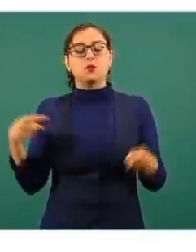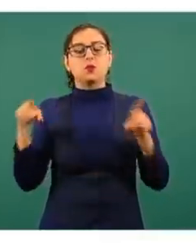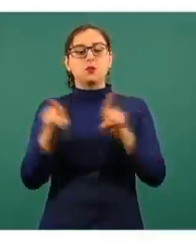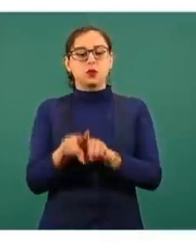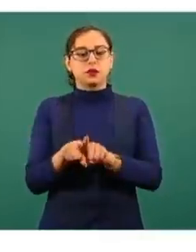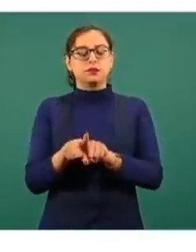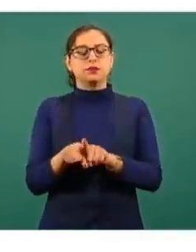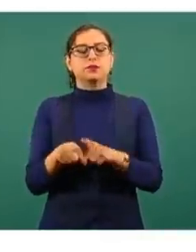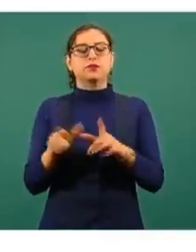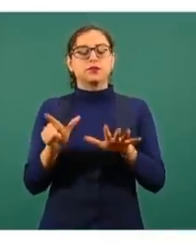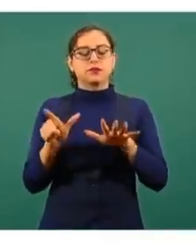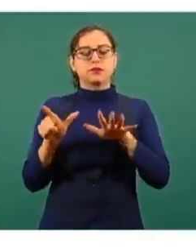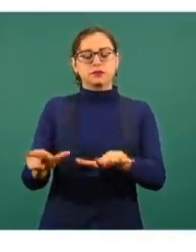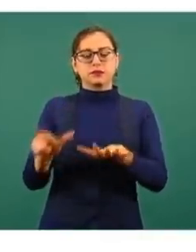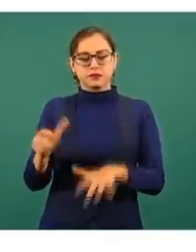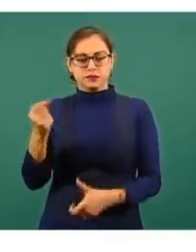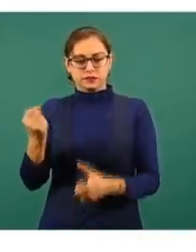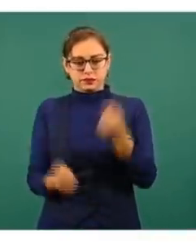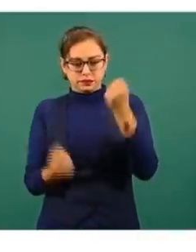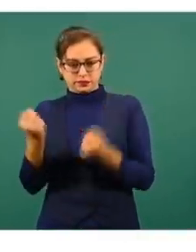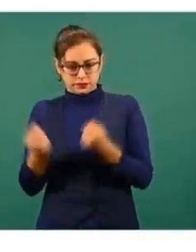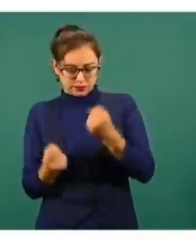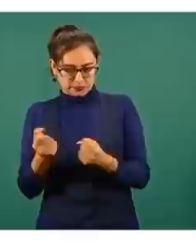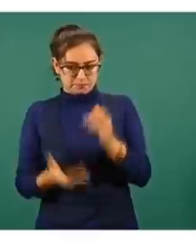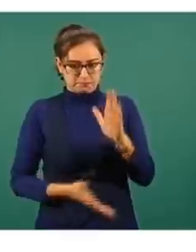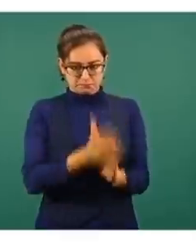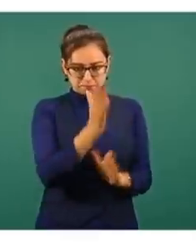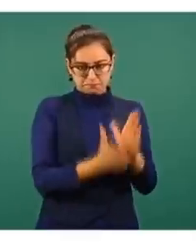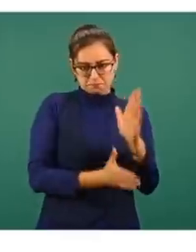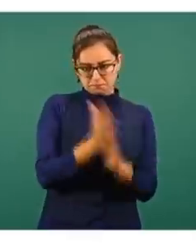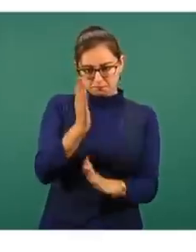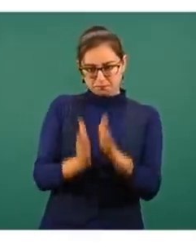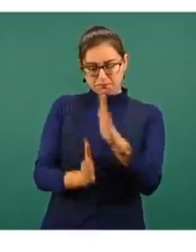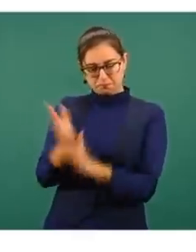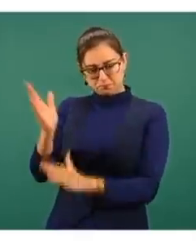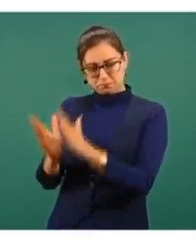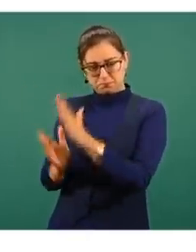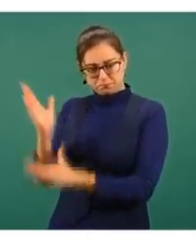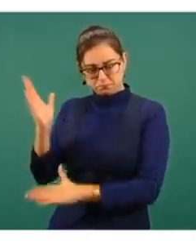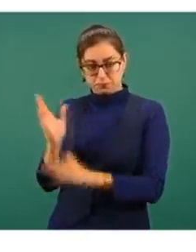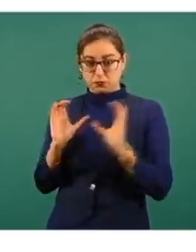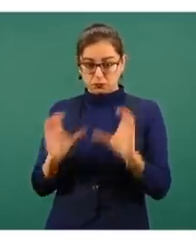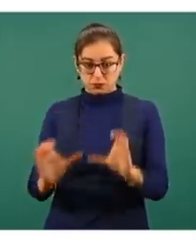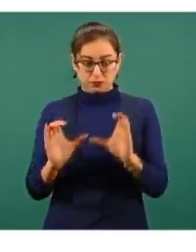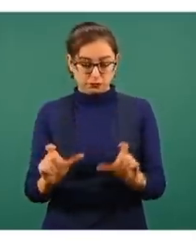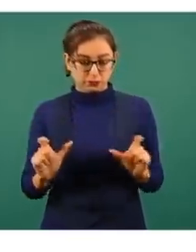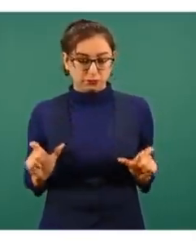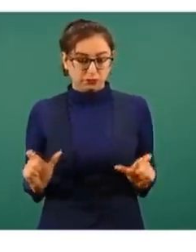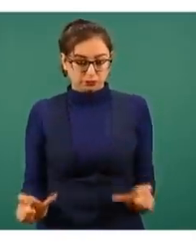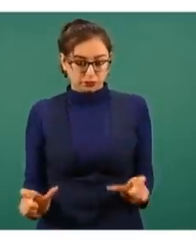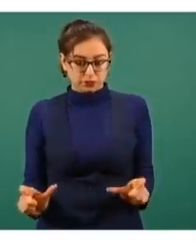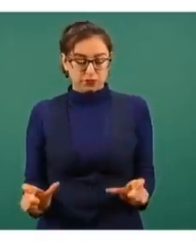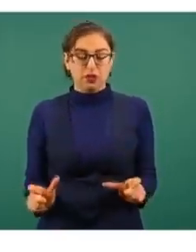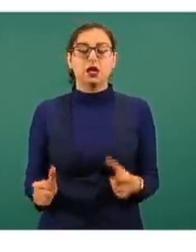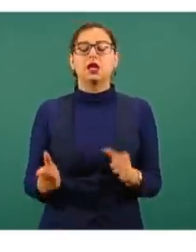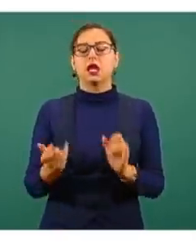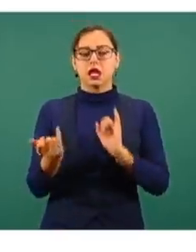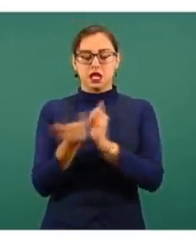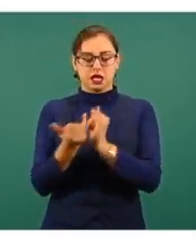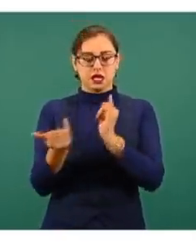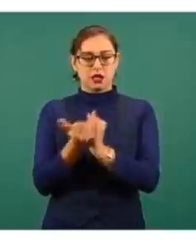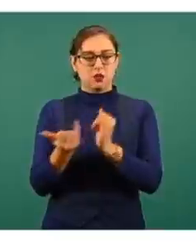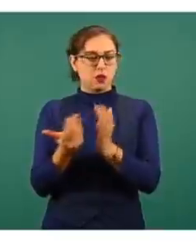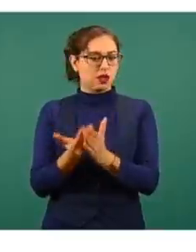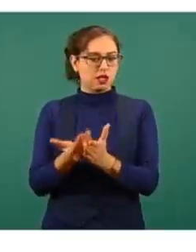integraron para dar seguridad al movimiento de estas vacunas. Las brigadas, igual que en las